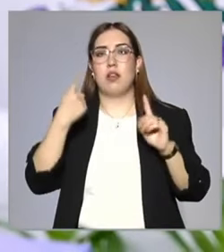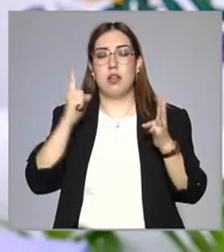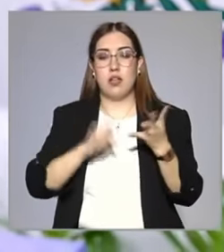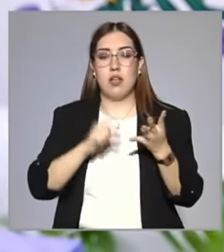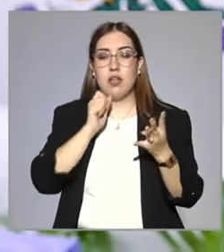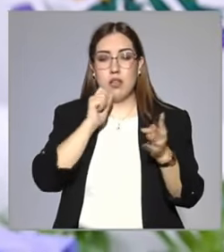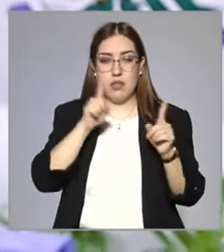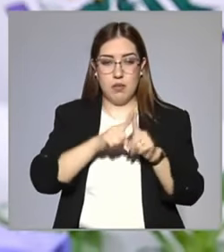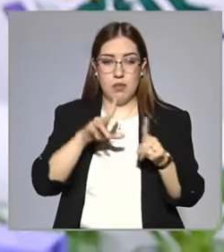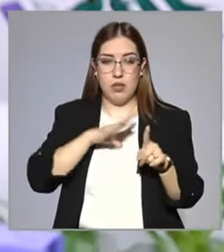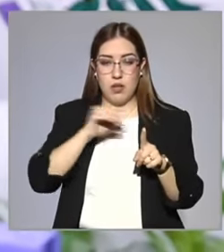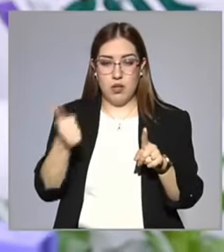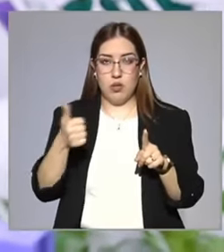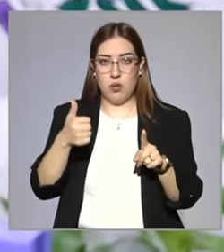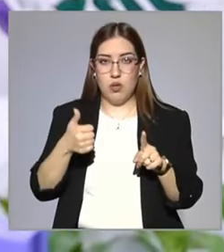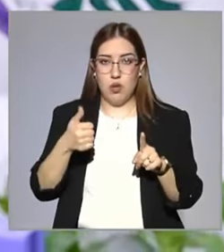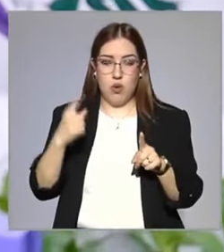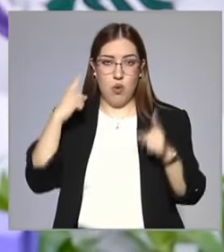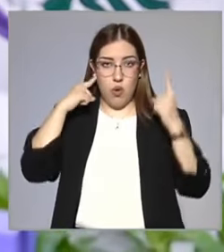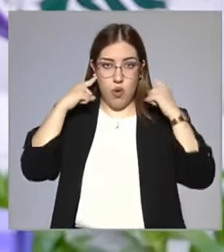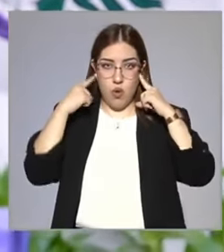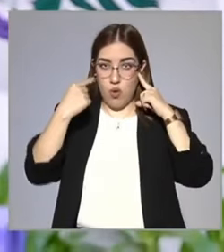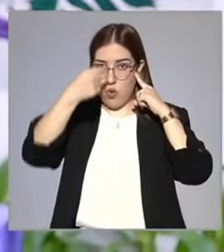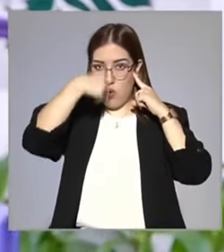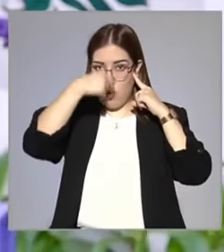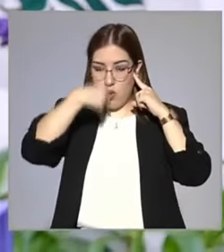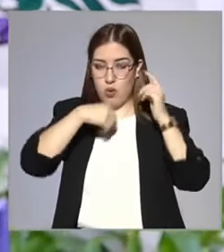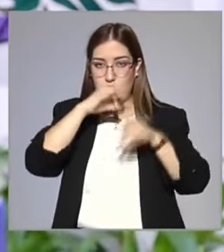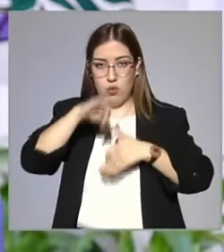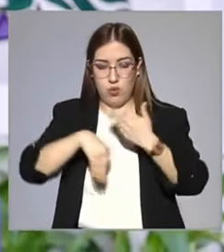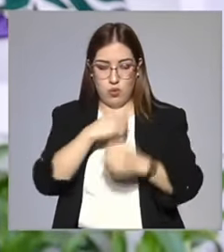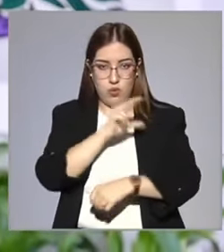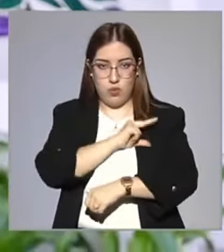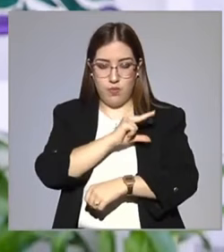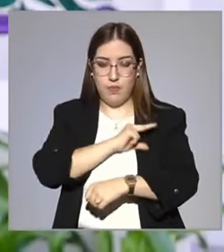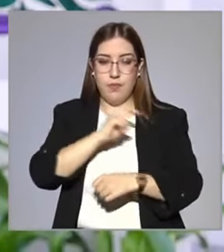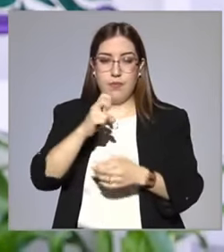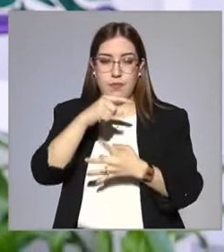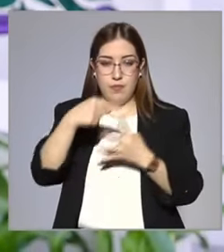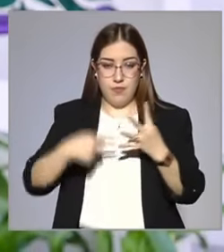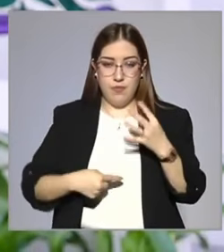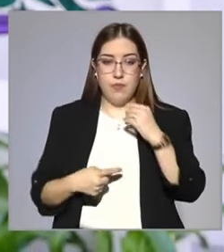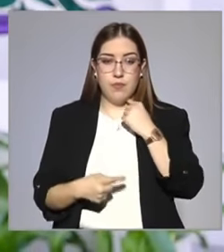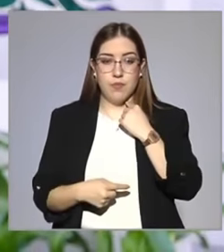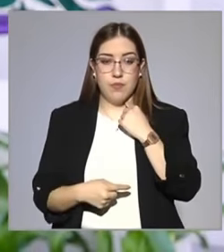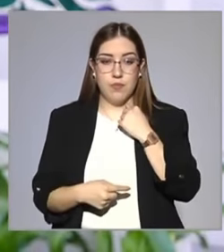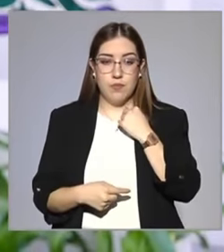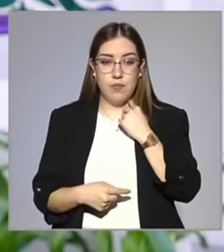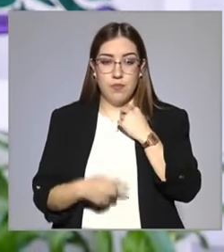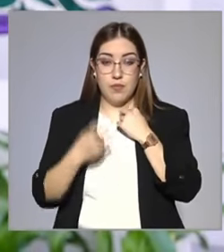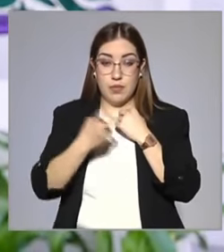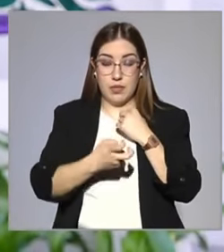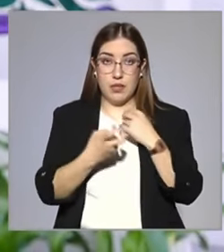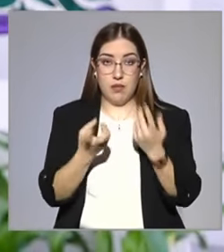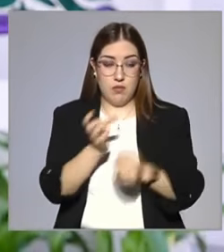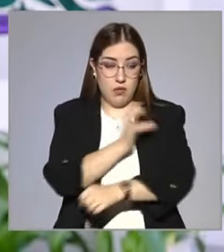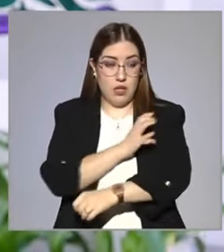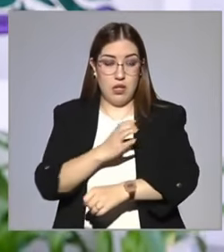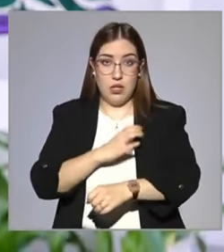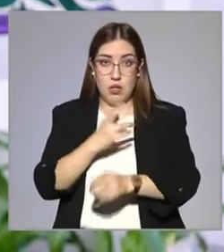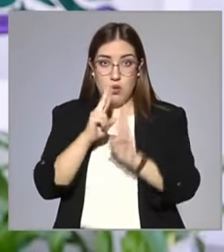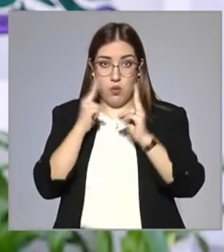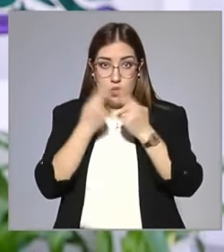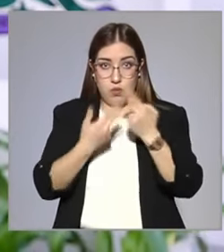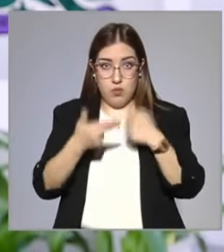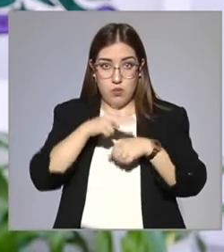contamos con otorrinolaringología. Estas especialidades, estas clínicas están abiertas al